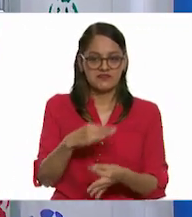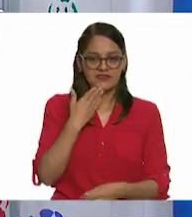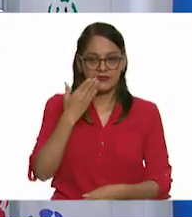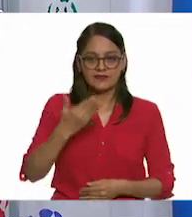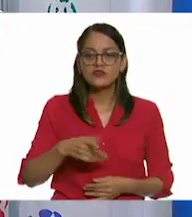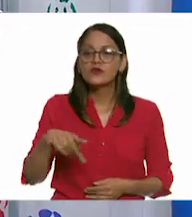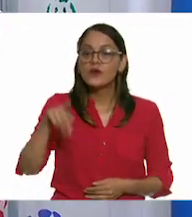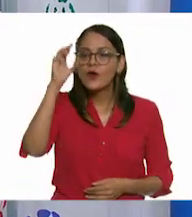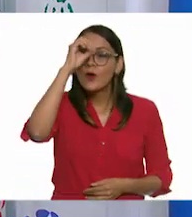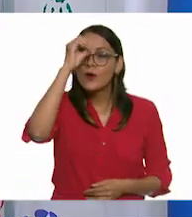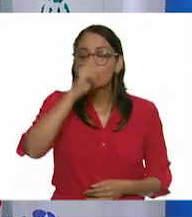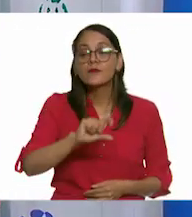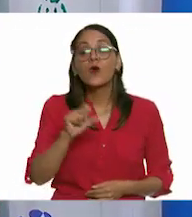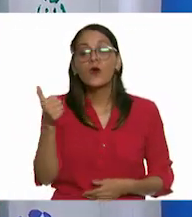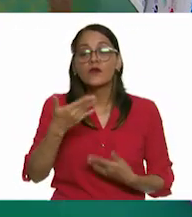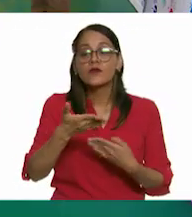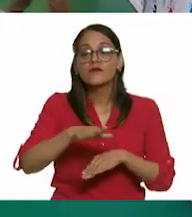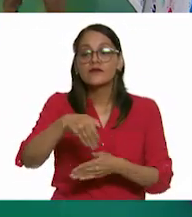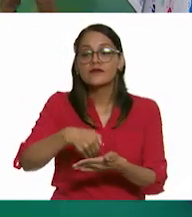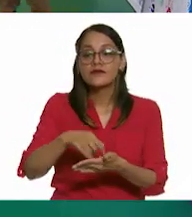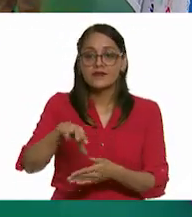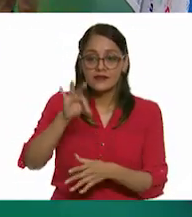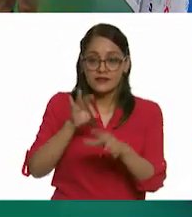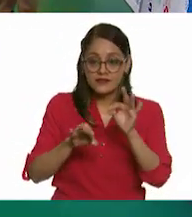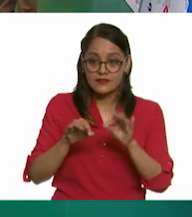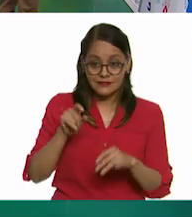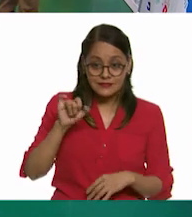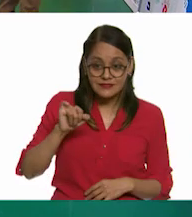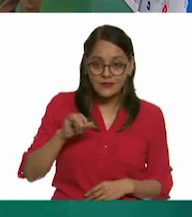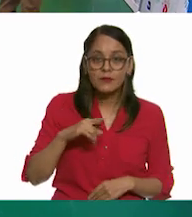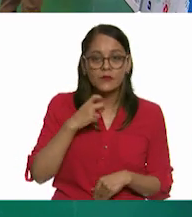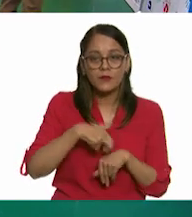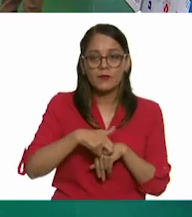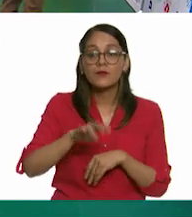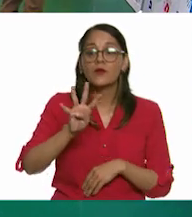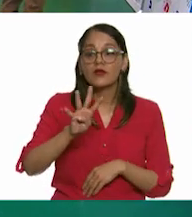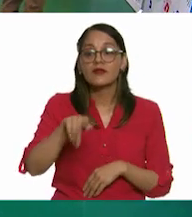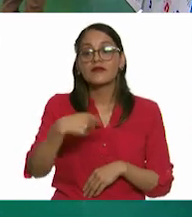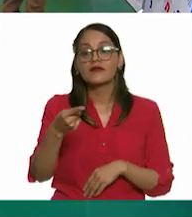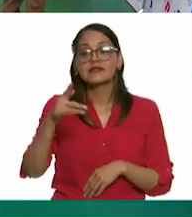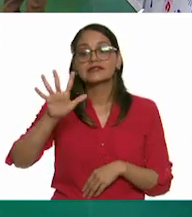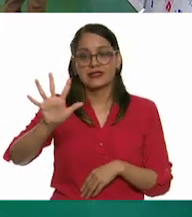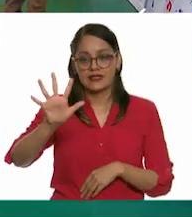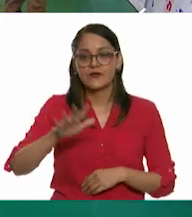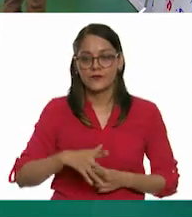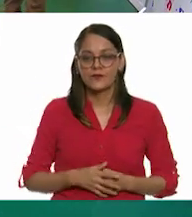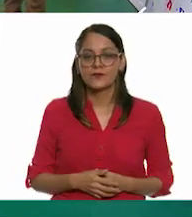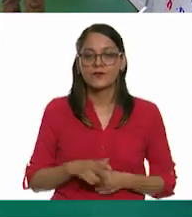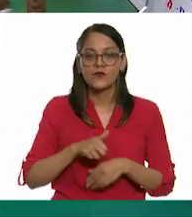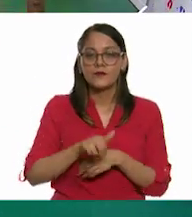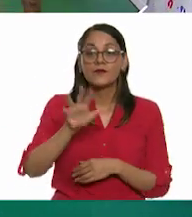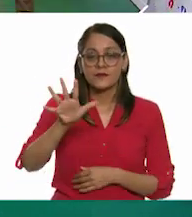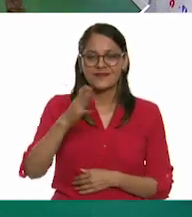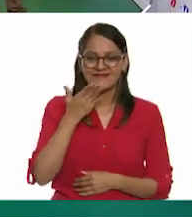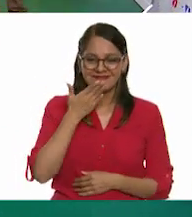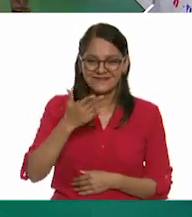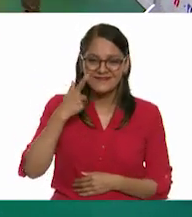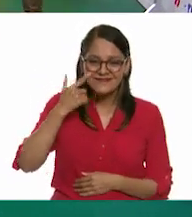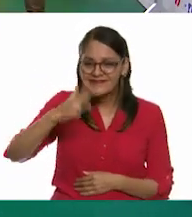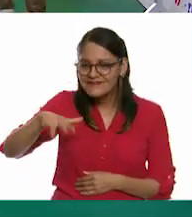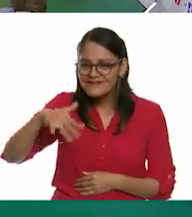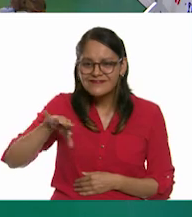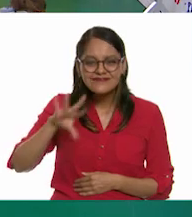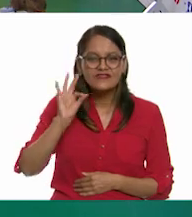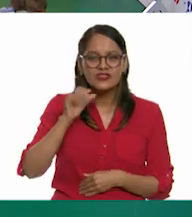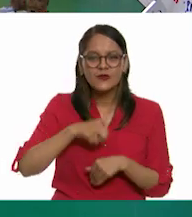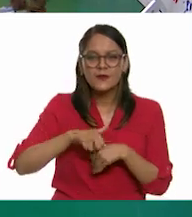A ¿qué opinas? ¿Vamos con el siguiente sobre? Por supuesto. Vamos, vamos, Después del número cuatro, ¿sigue el número? ¡Cinco! sigue? ¿El número cinco? Muy bien, vamos a buscar entonces